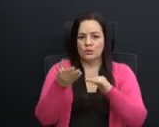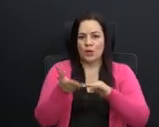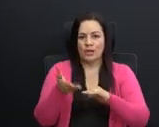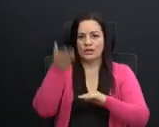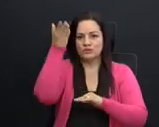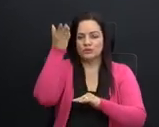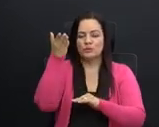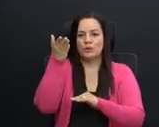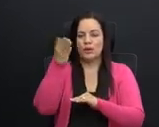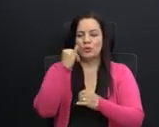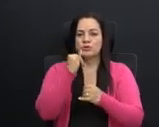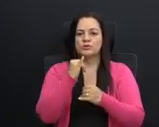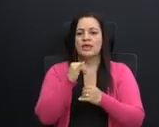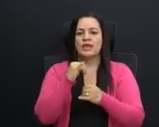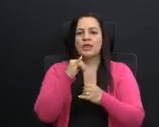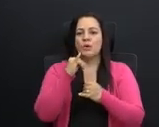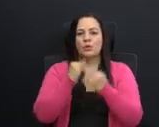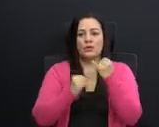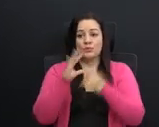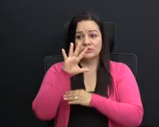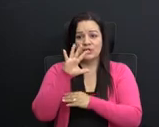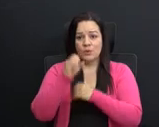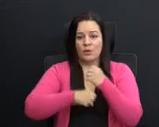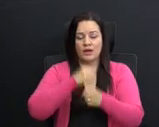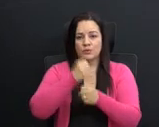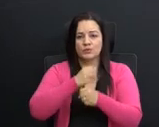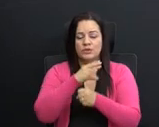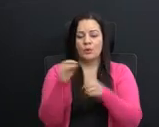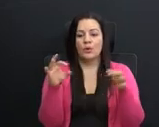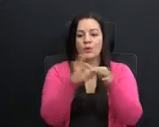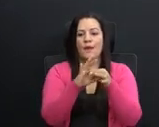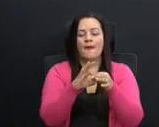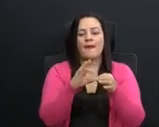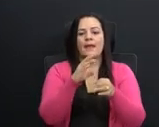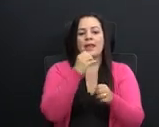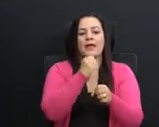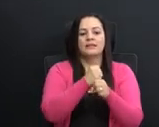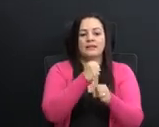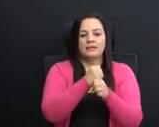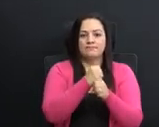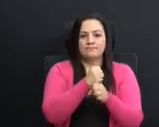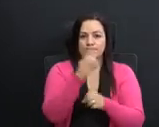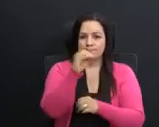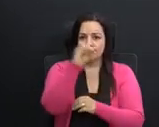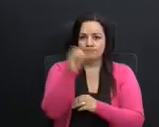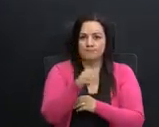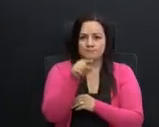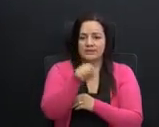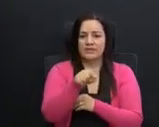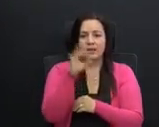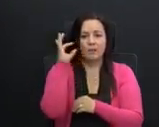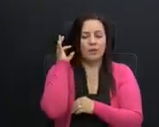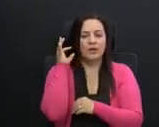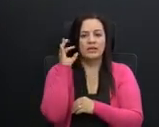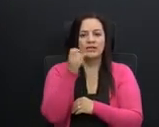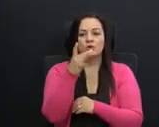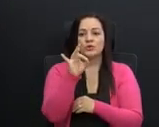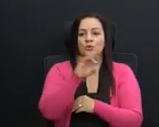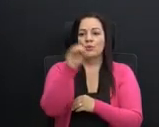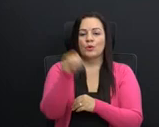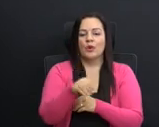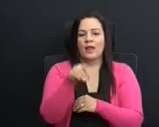En una coyuntura en la que la tasa de desempleo de las mujeres se encuentra en un 18 por ciento las zonas francas